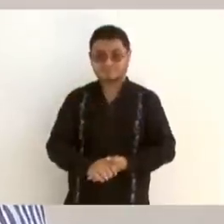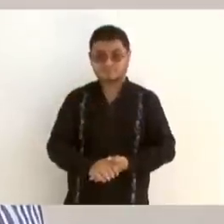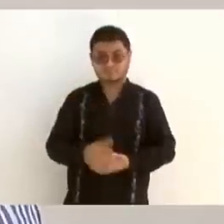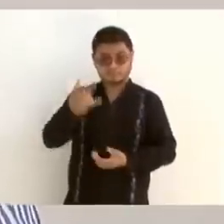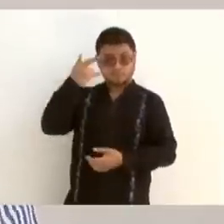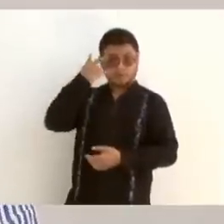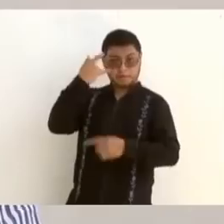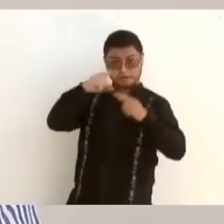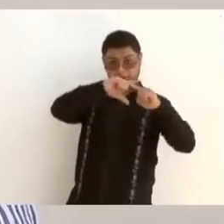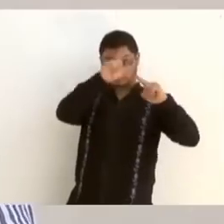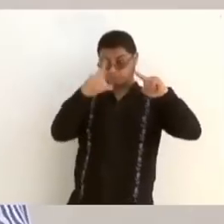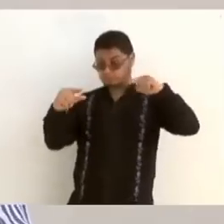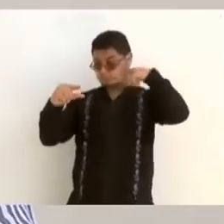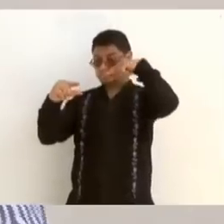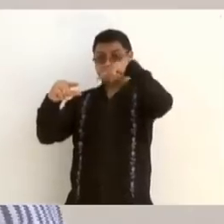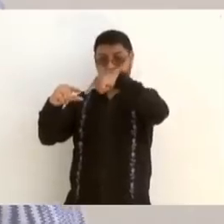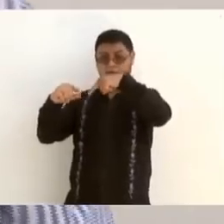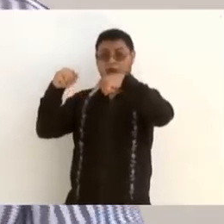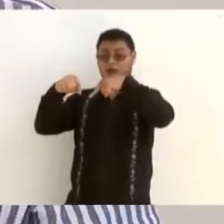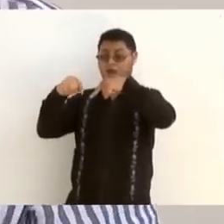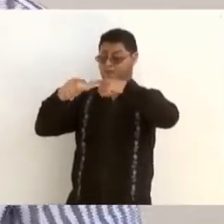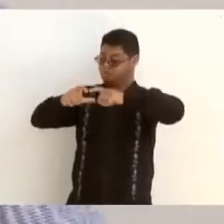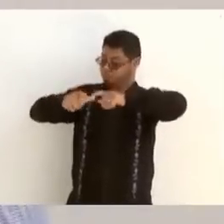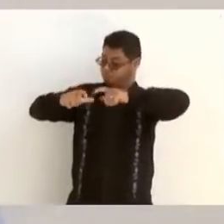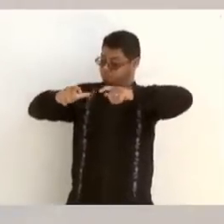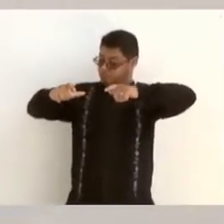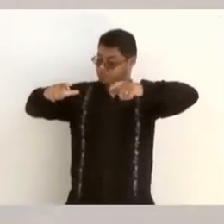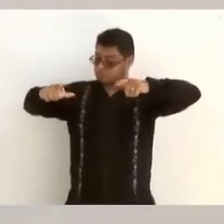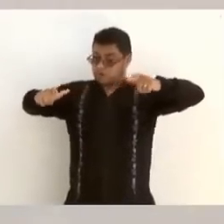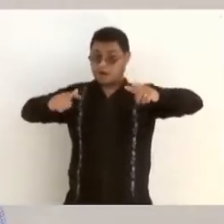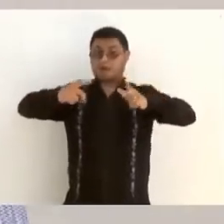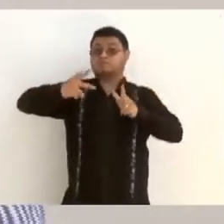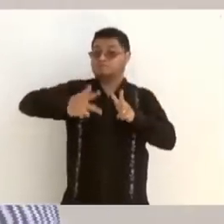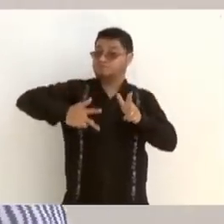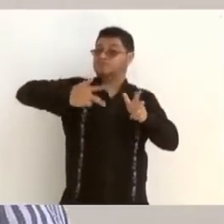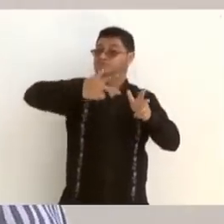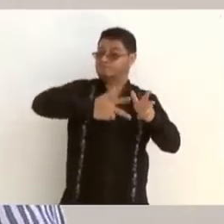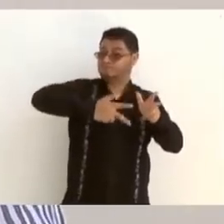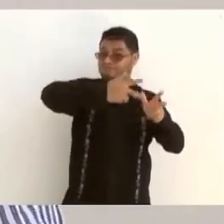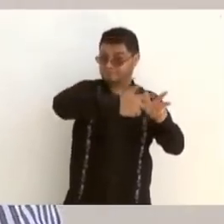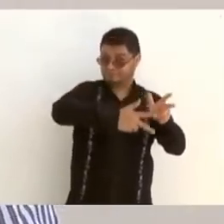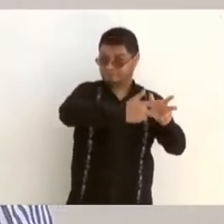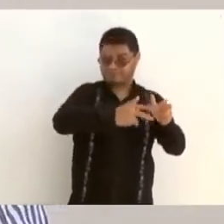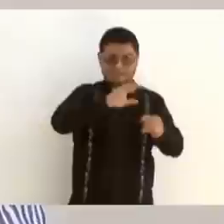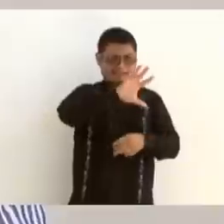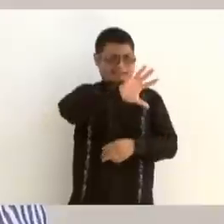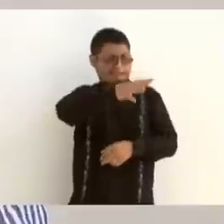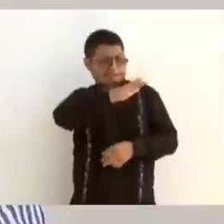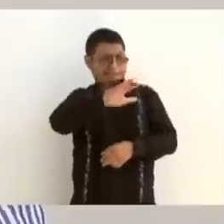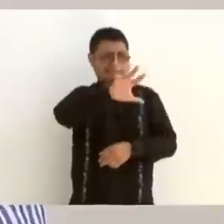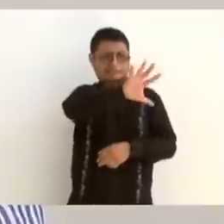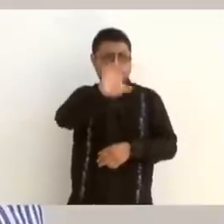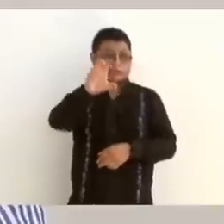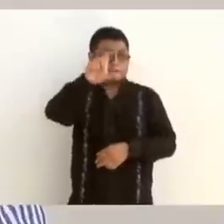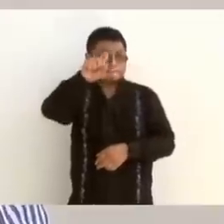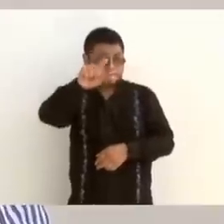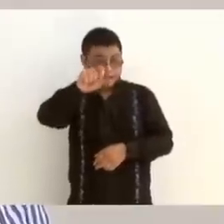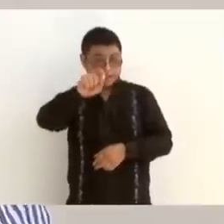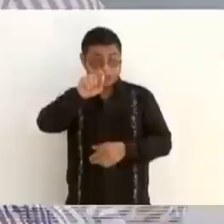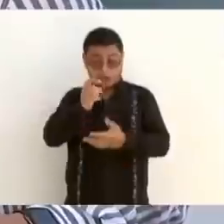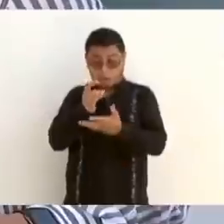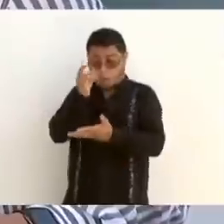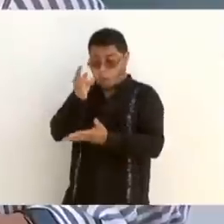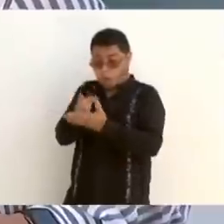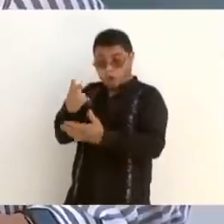del sureste con más de kilómetros del Tren Maya, como ya lo mencionó el señor gobernador, con cerca de 520 en total, y es el único estado en el que